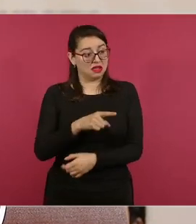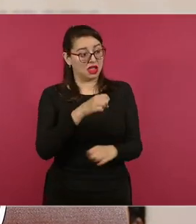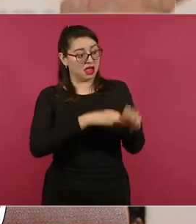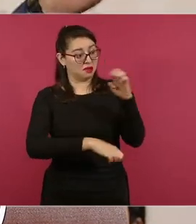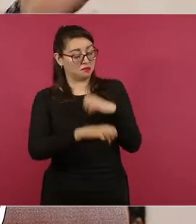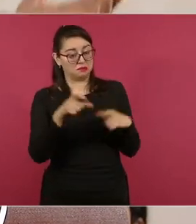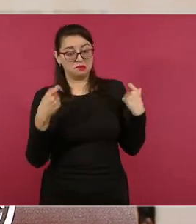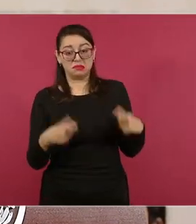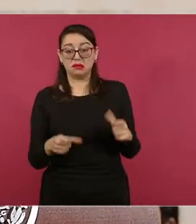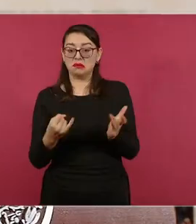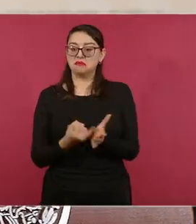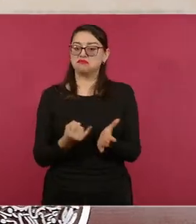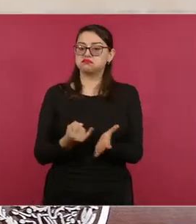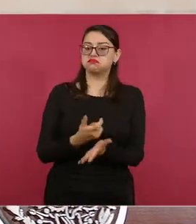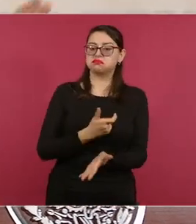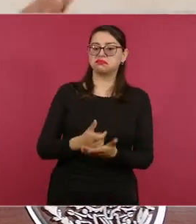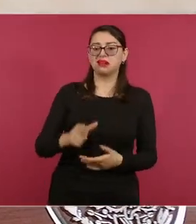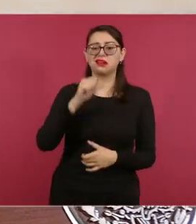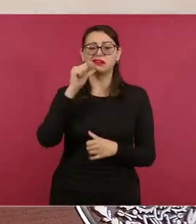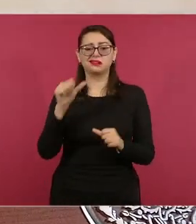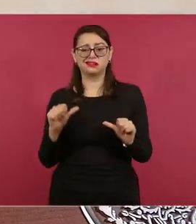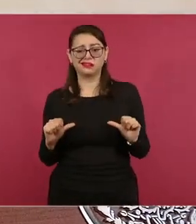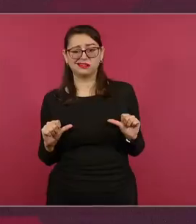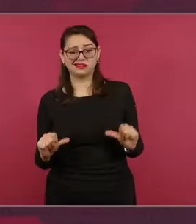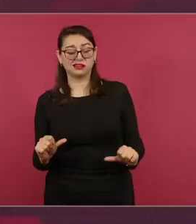Entonces, por eso dicen, no,